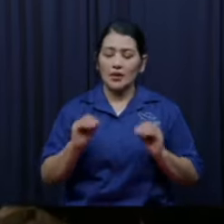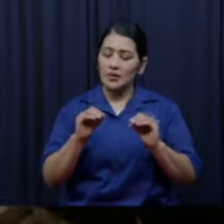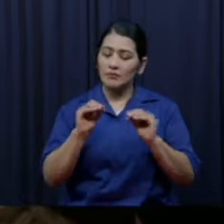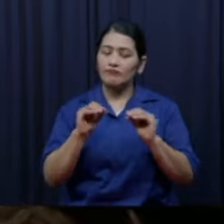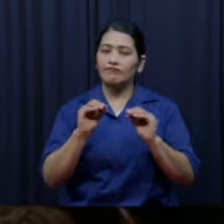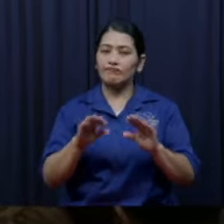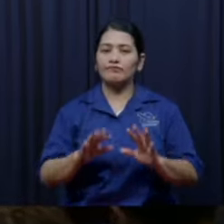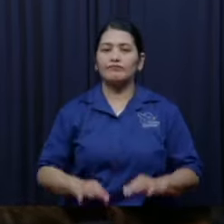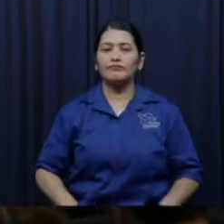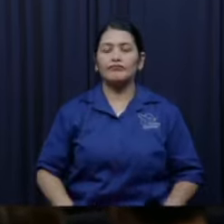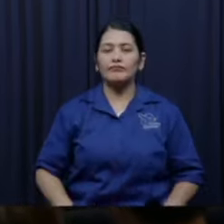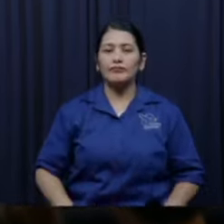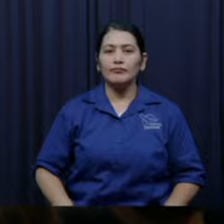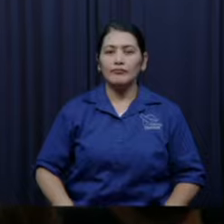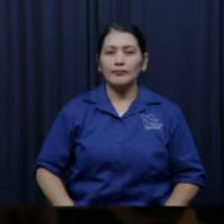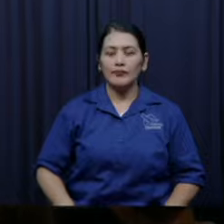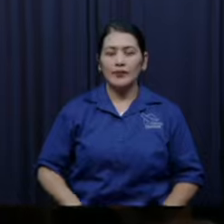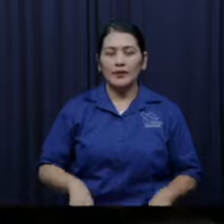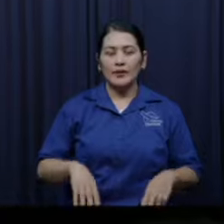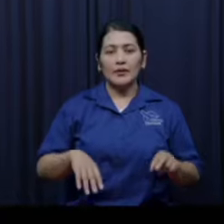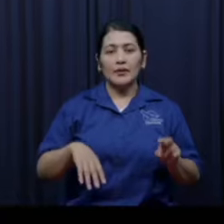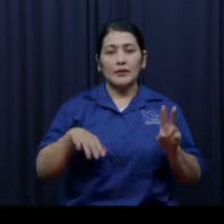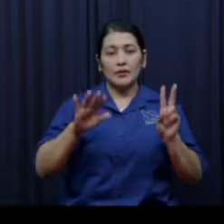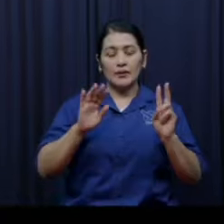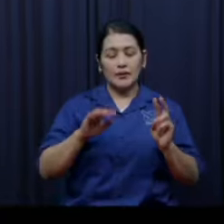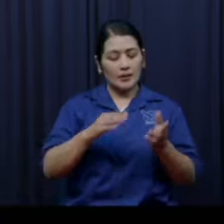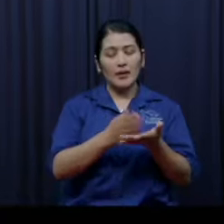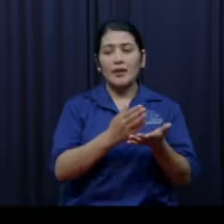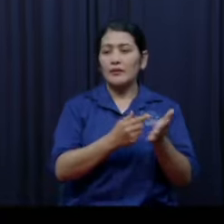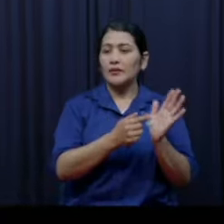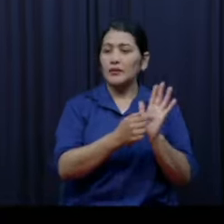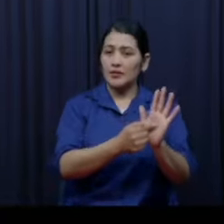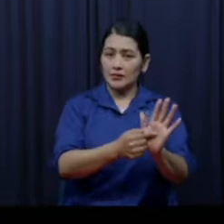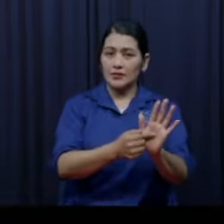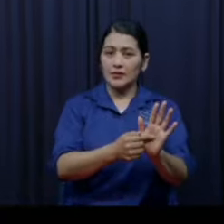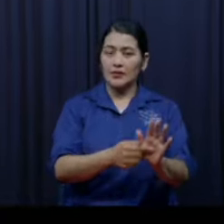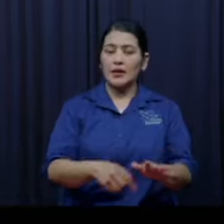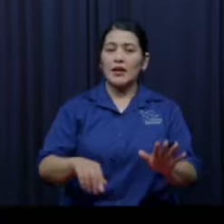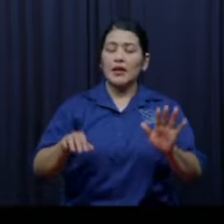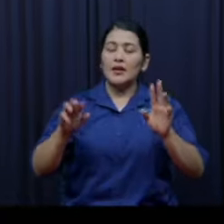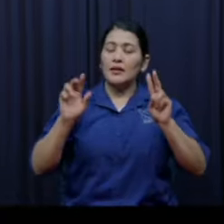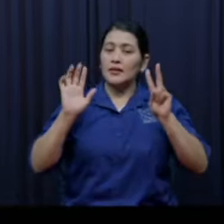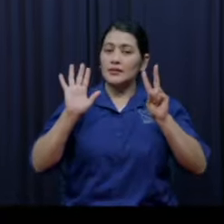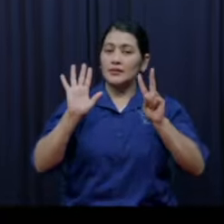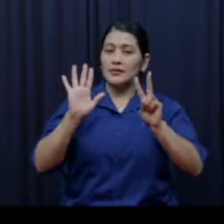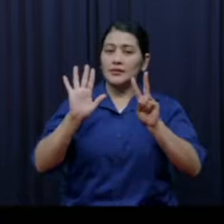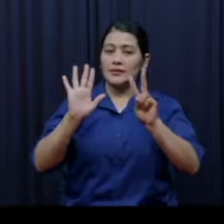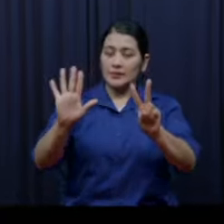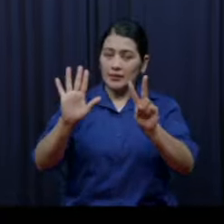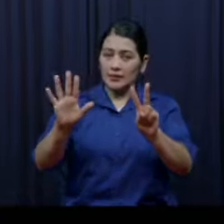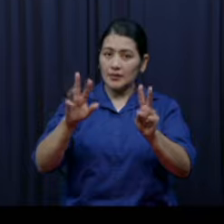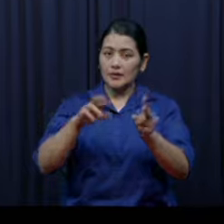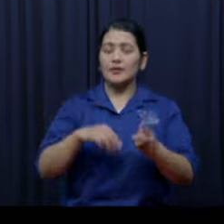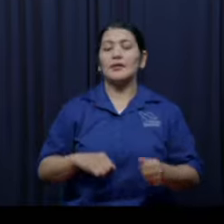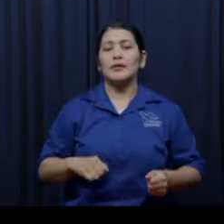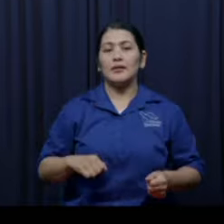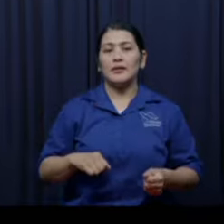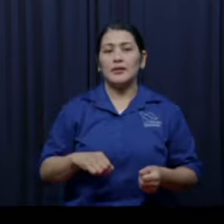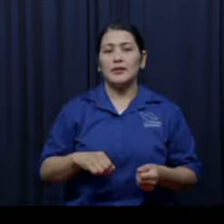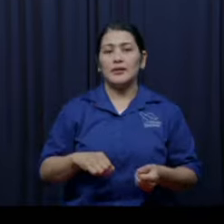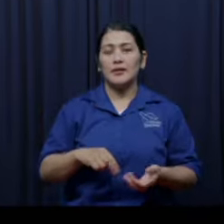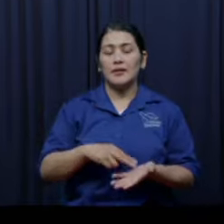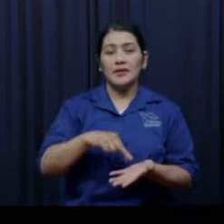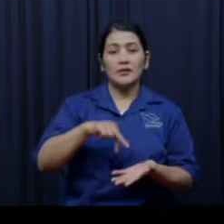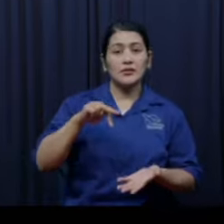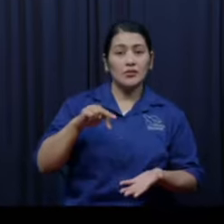siete naciones de Canaán, vamos a ver, están descritas acá, pero ¿sabe qué? Las vamos a ver después mejor en el